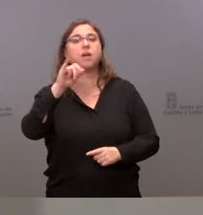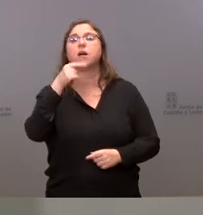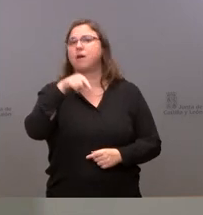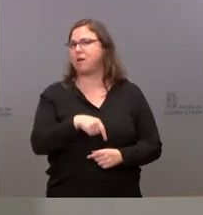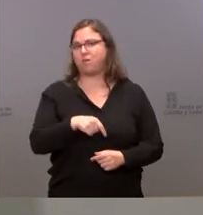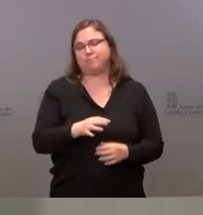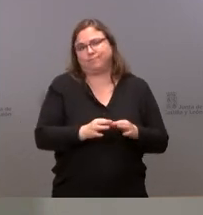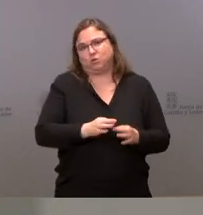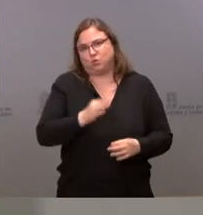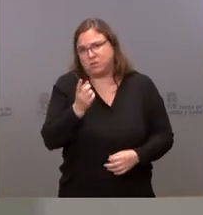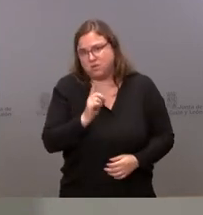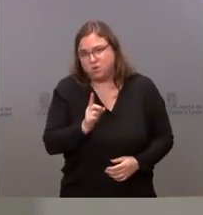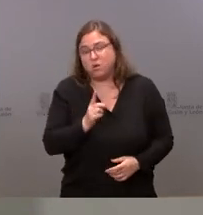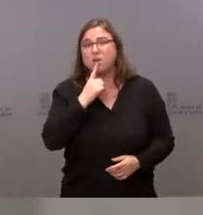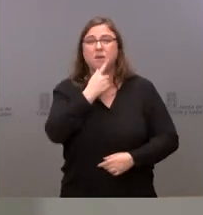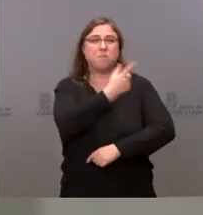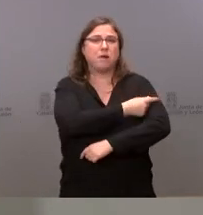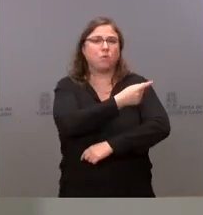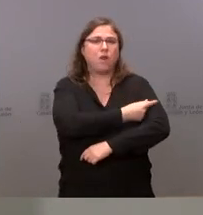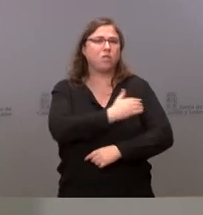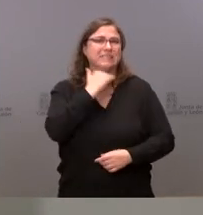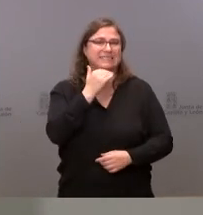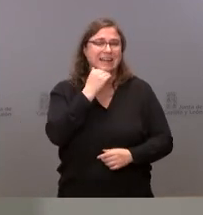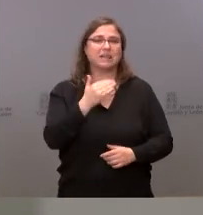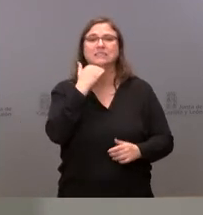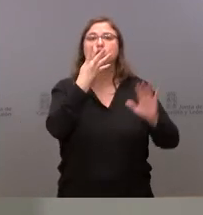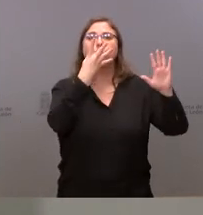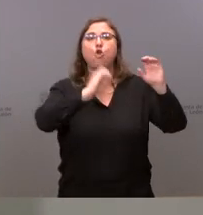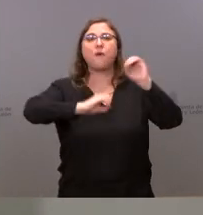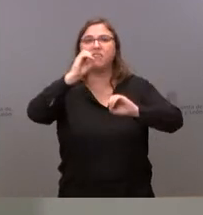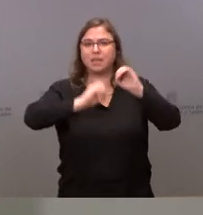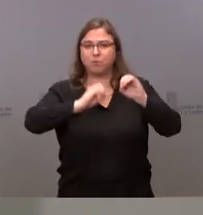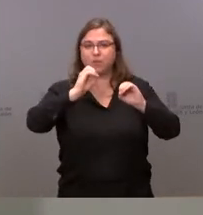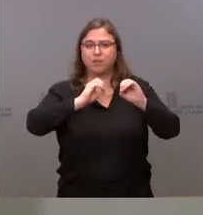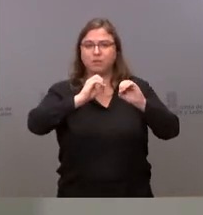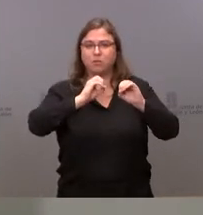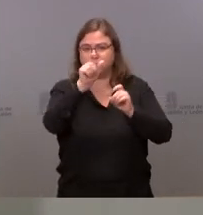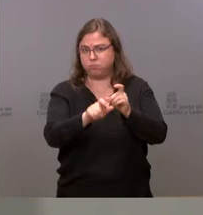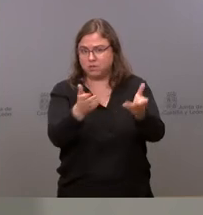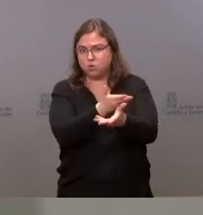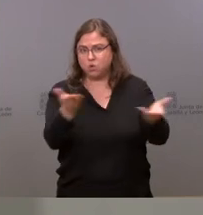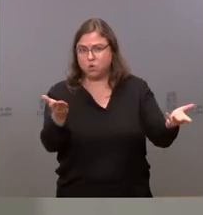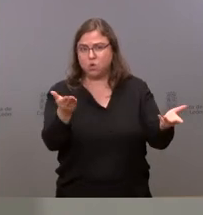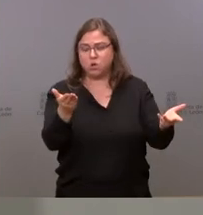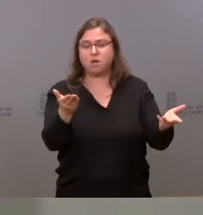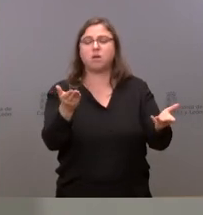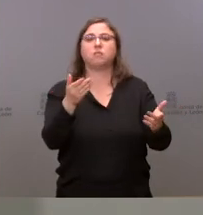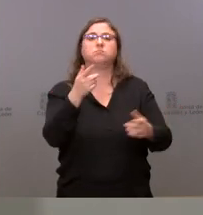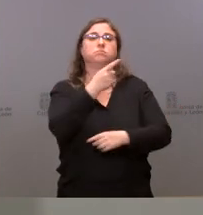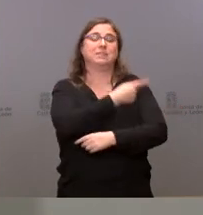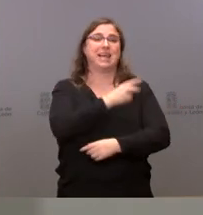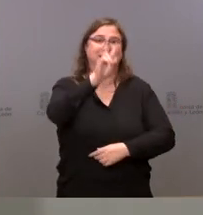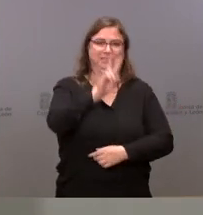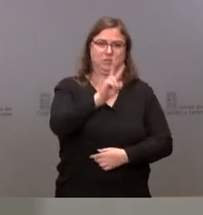con un porcentaje de vacunación ya del 90% de la población Diana en la segunda